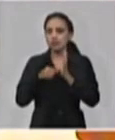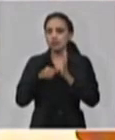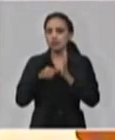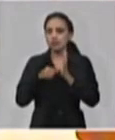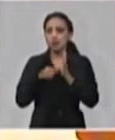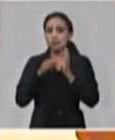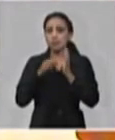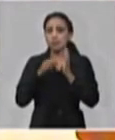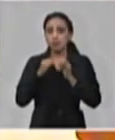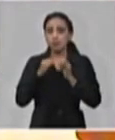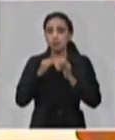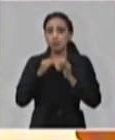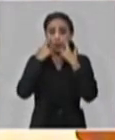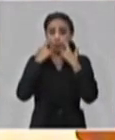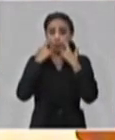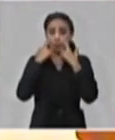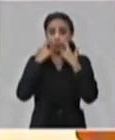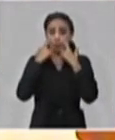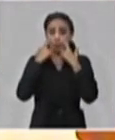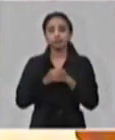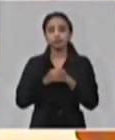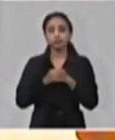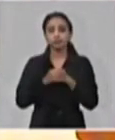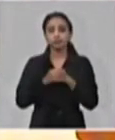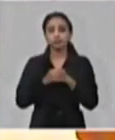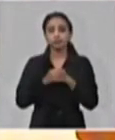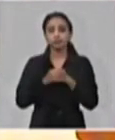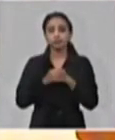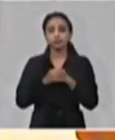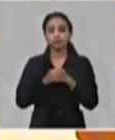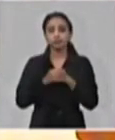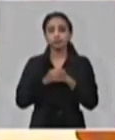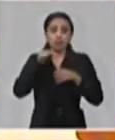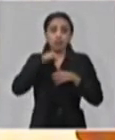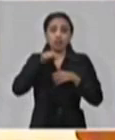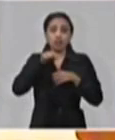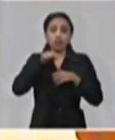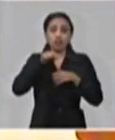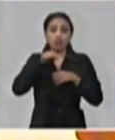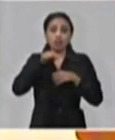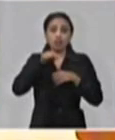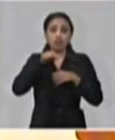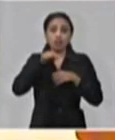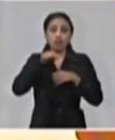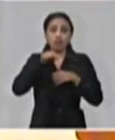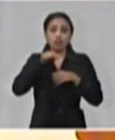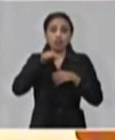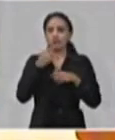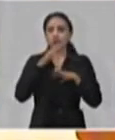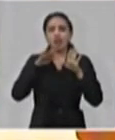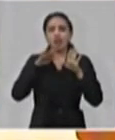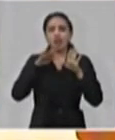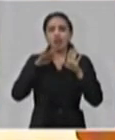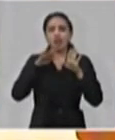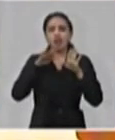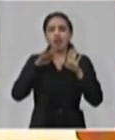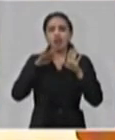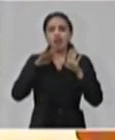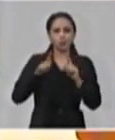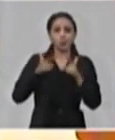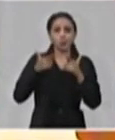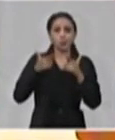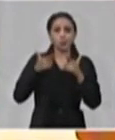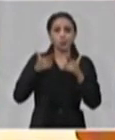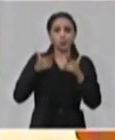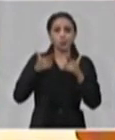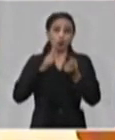Y es cierto que no siempre estas recomendaciones las tenemos incorporadas a nuestros